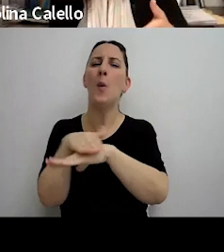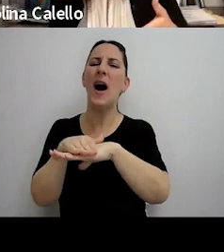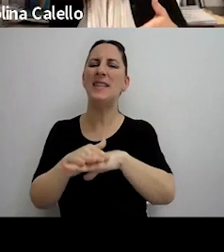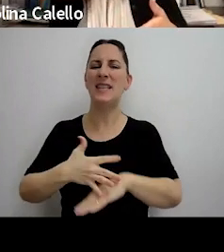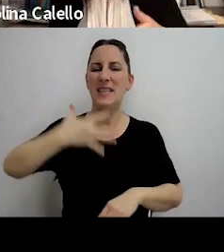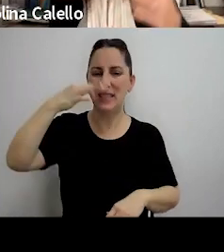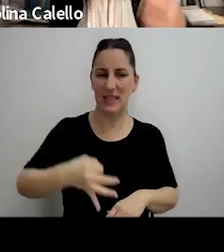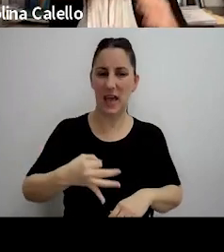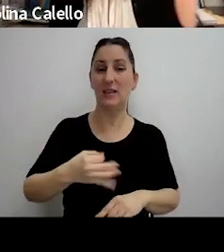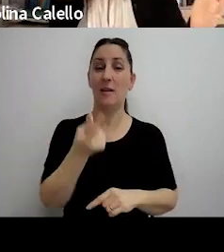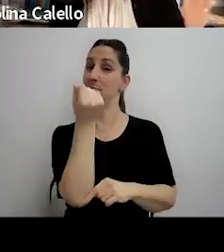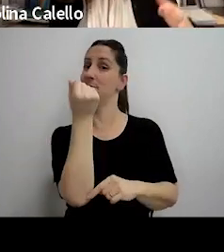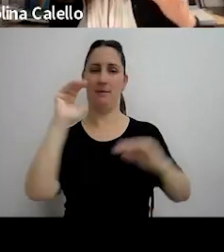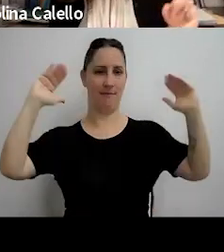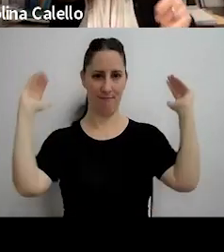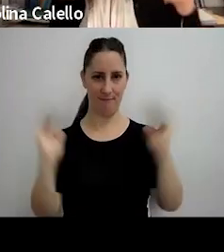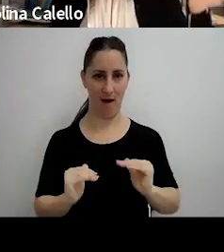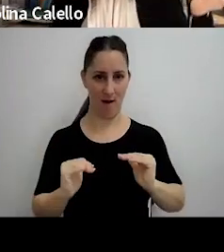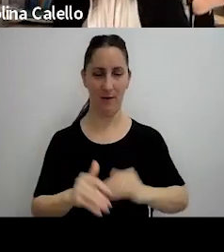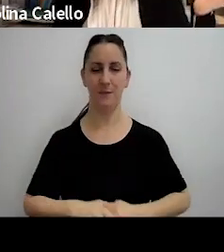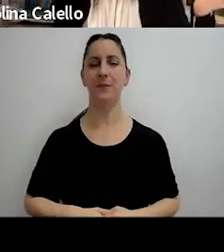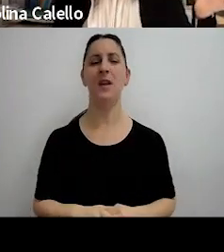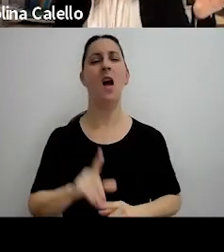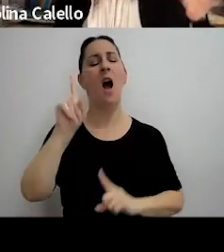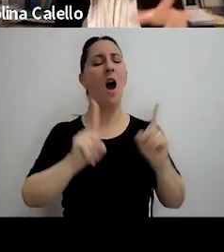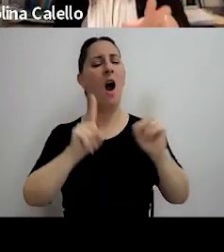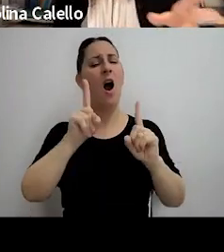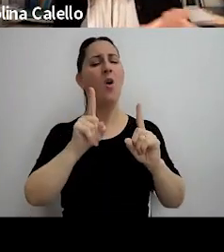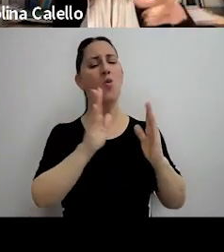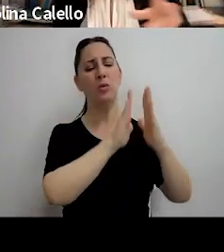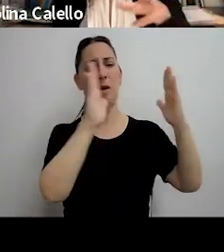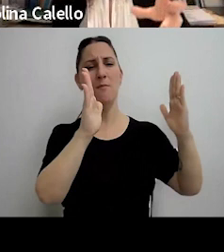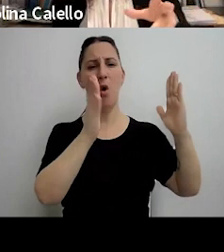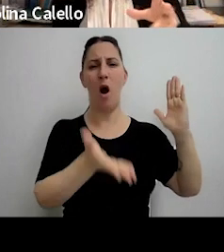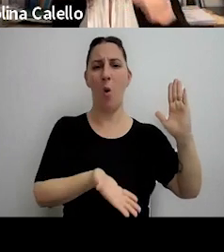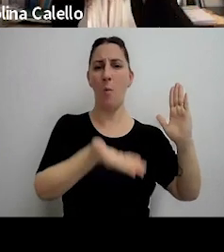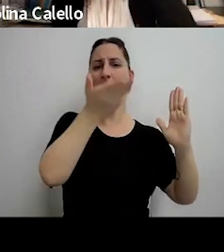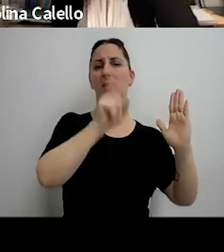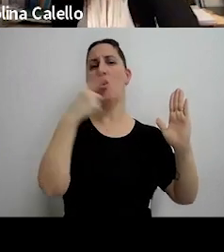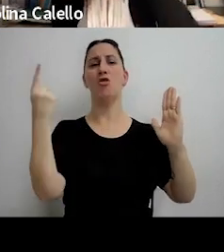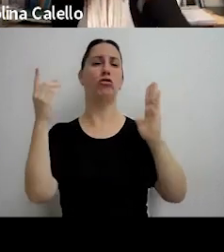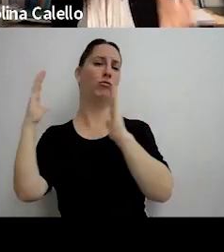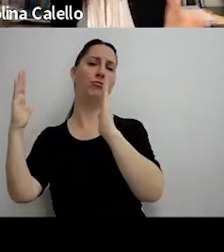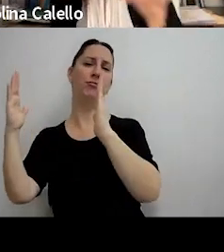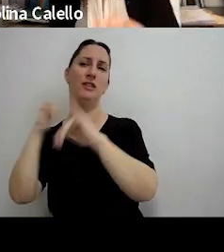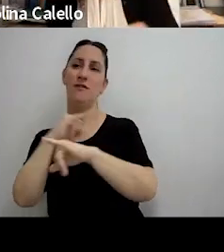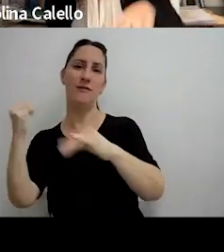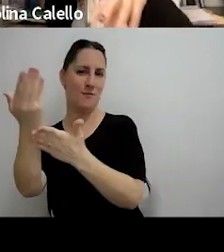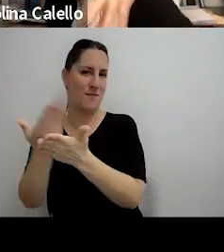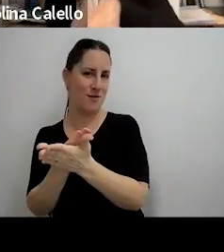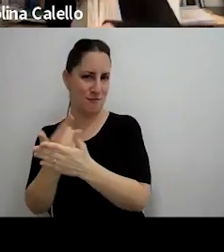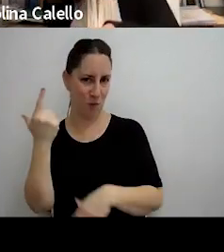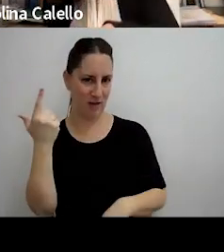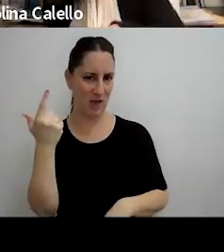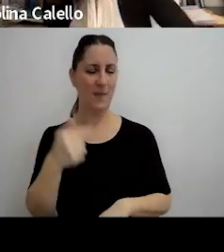importes disminuyen en algún en algún periodo aumentó y en otro no había informe pero la cuestión es que